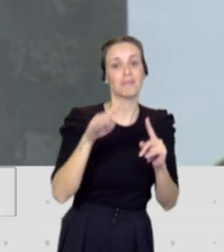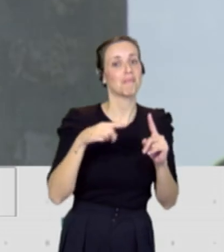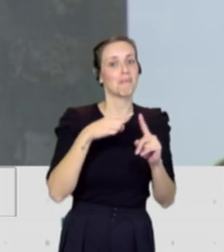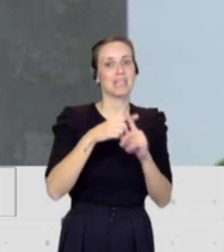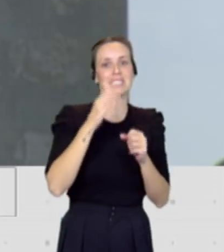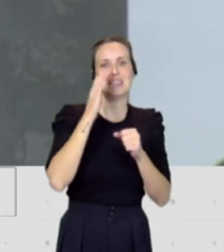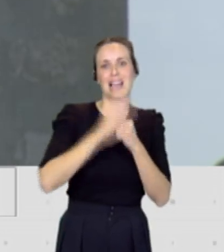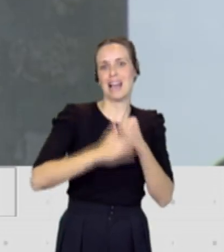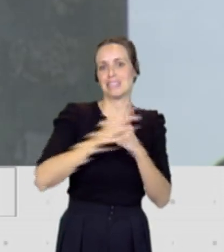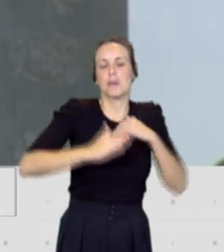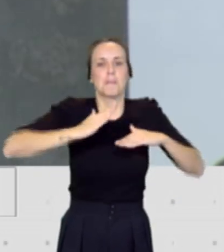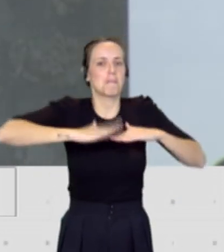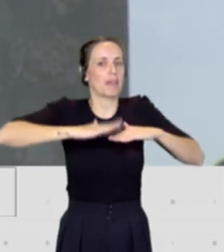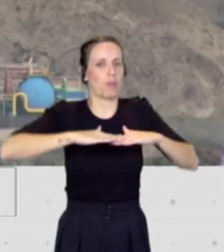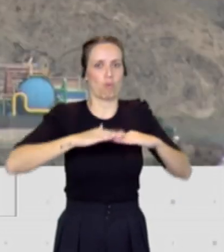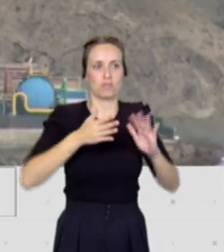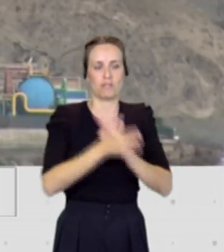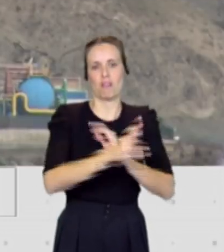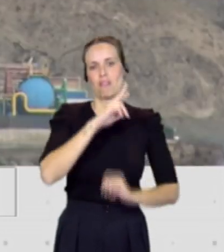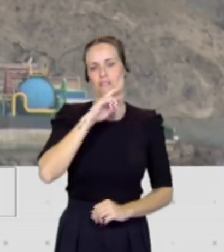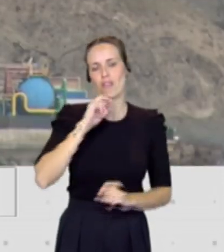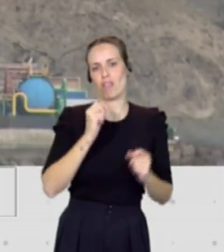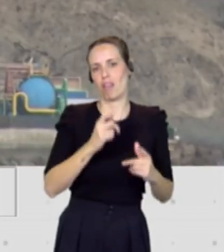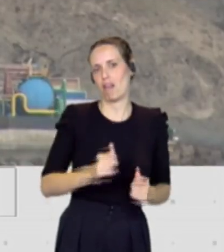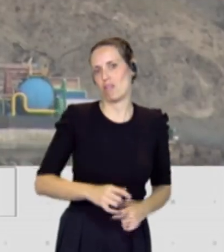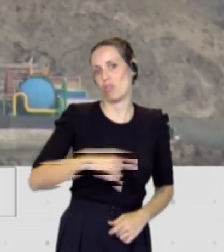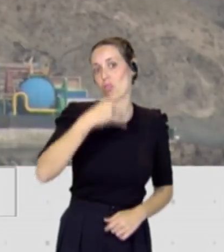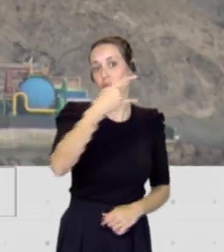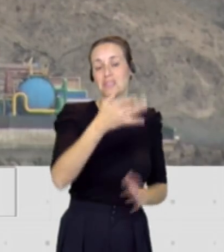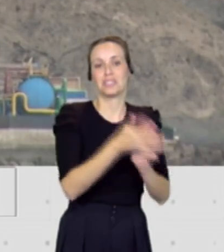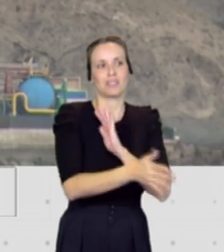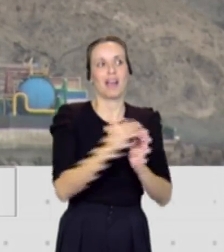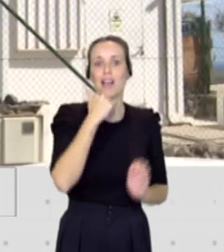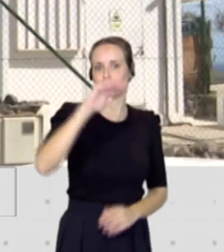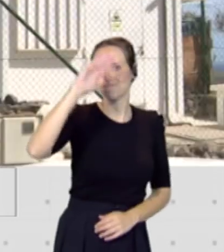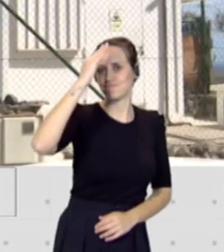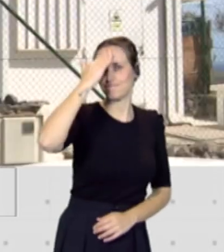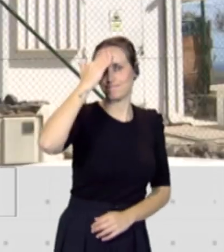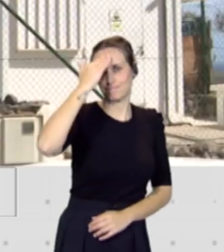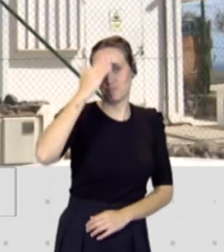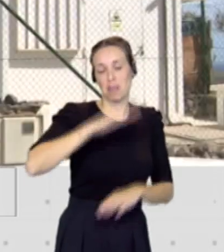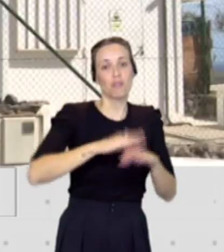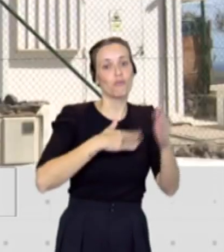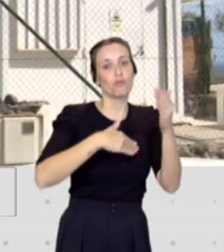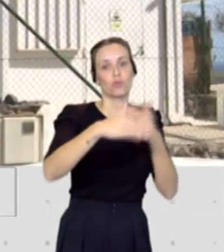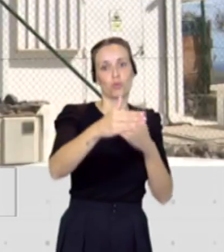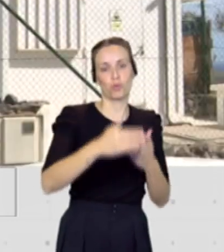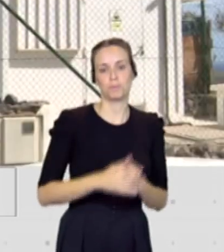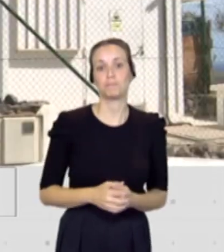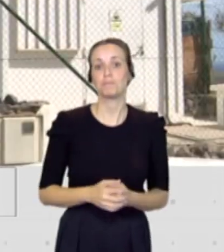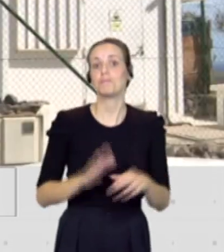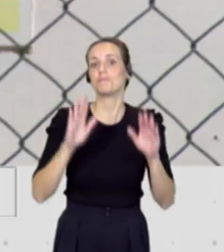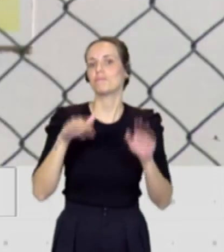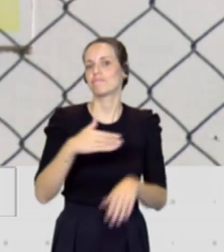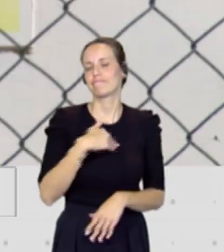emitan, pues sean más valorados. Por tanto, creo que es una de las claves importantes de cara al futuro. Al final, te quiero también dejar claro